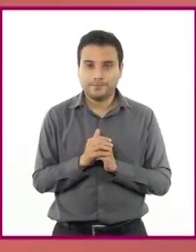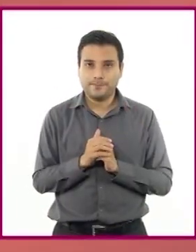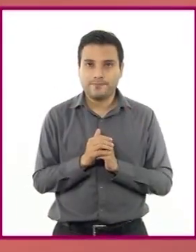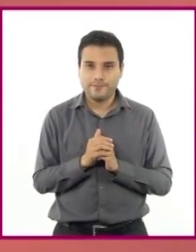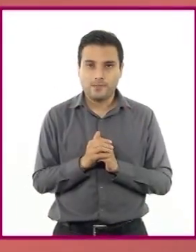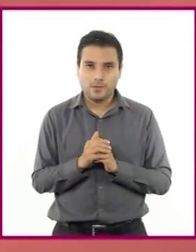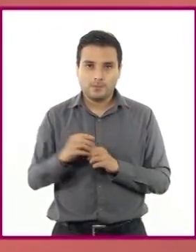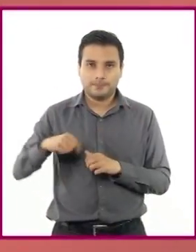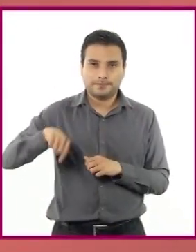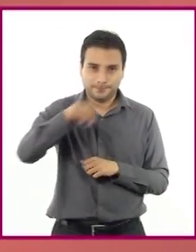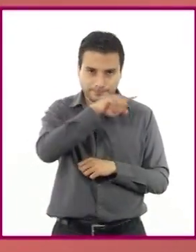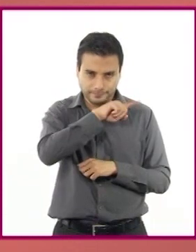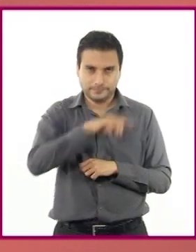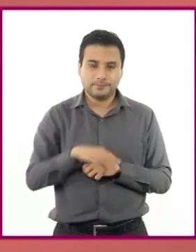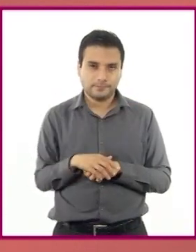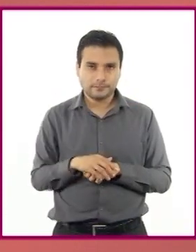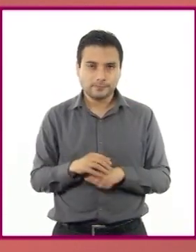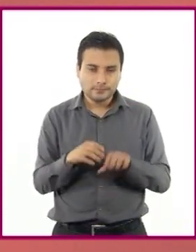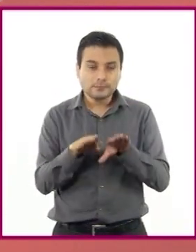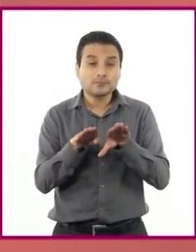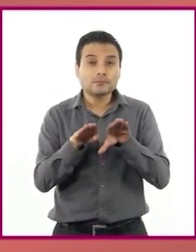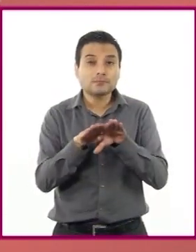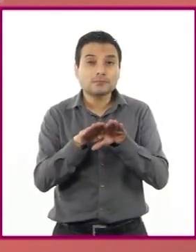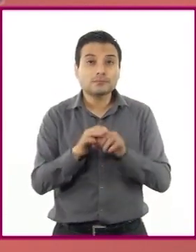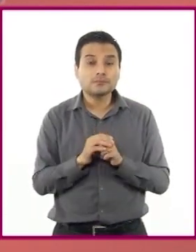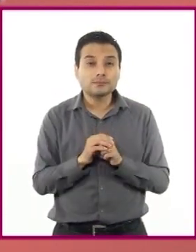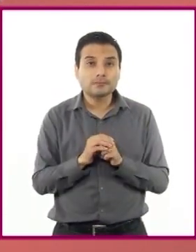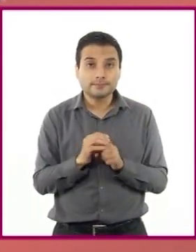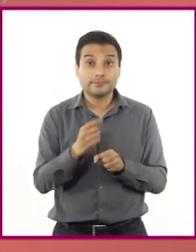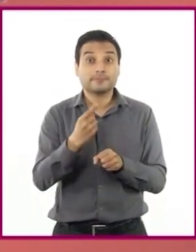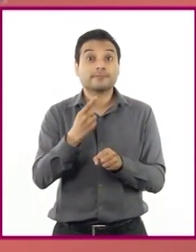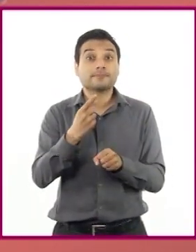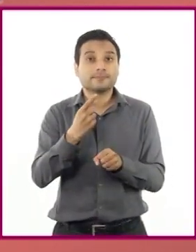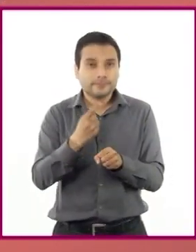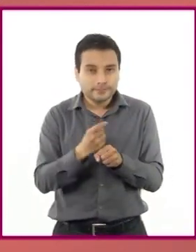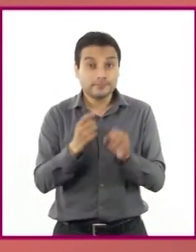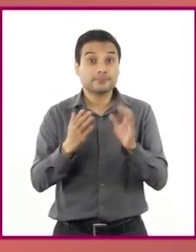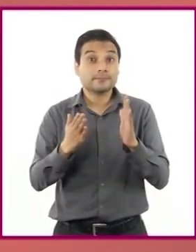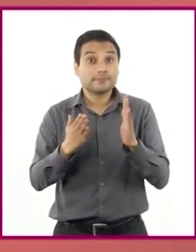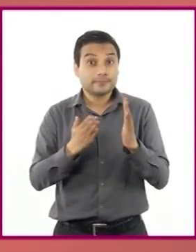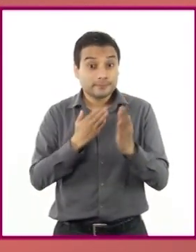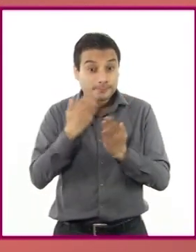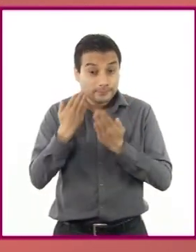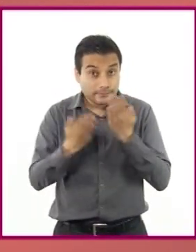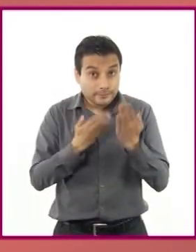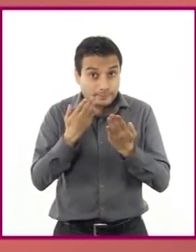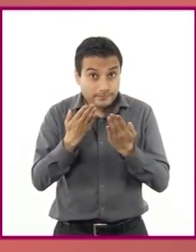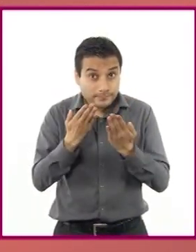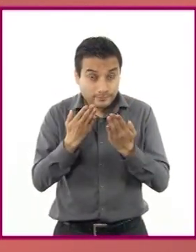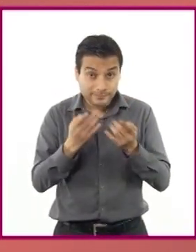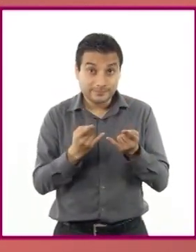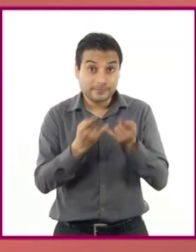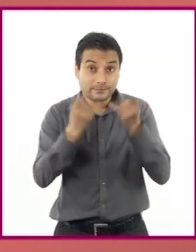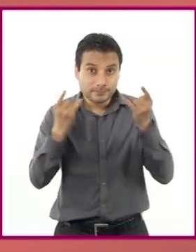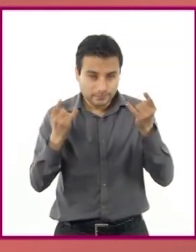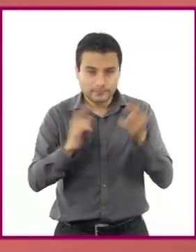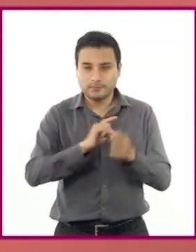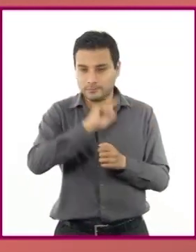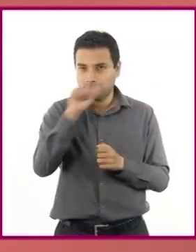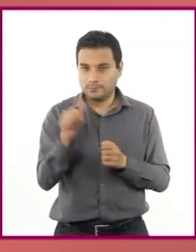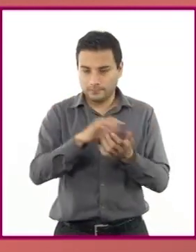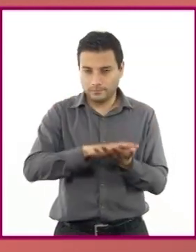profesionales, también lo haremos a partir del estudio del texto narrativo y del texto teatral. Por ello,